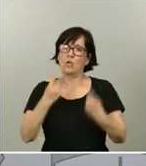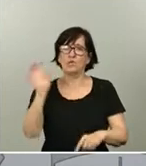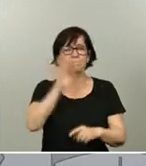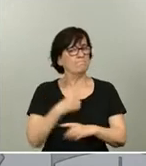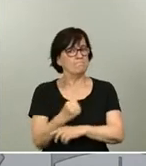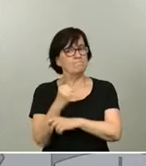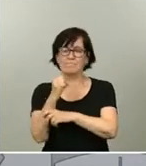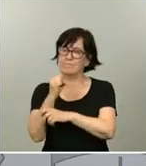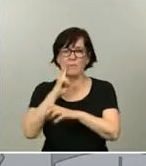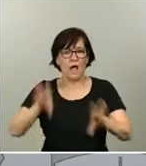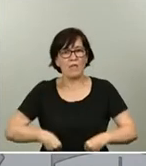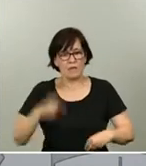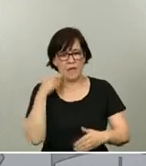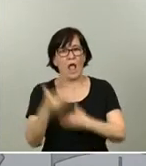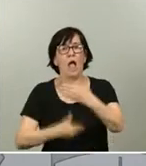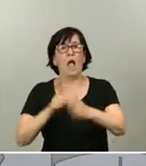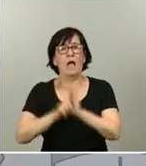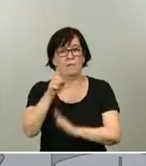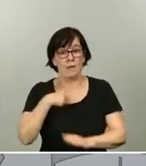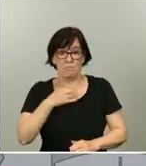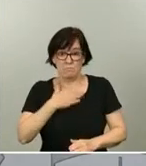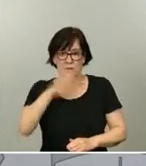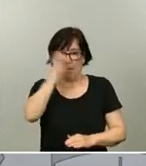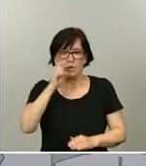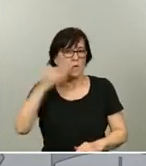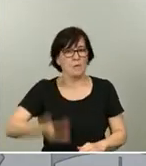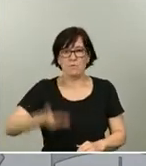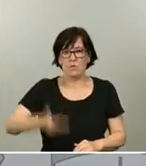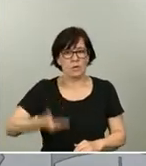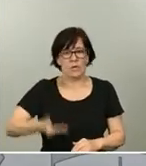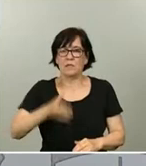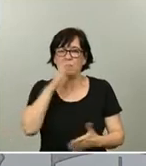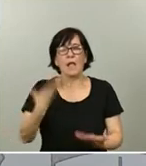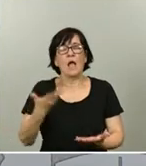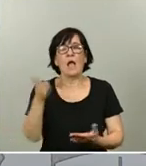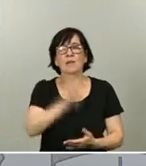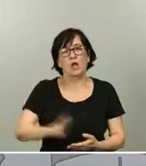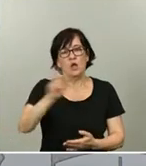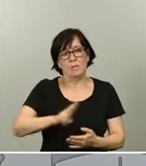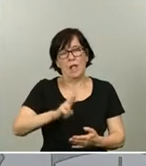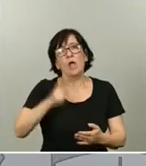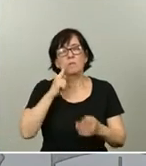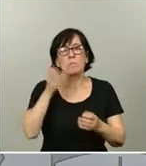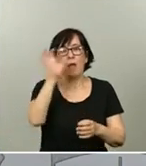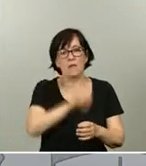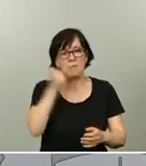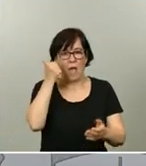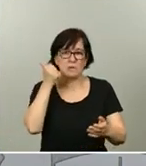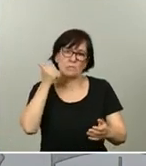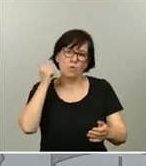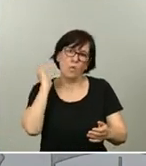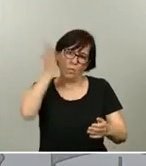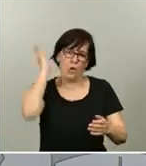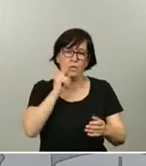aceptar este avance que, a mi juicio, es esencial, es determinante para la recuperación de los países más golpeados, pero, en realidad, redunda en